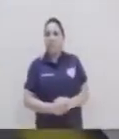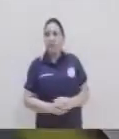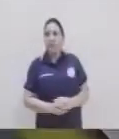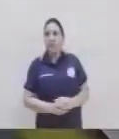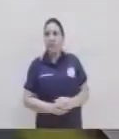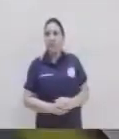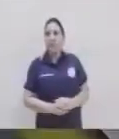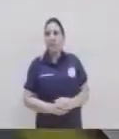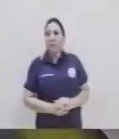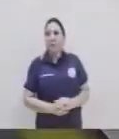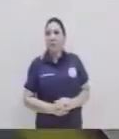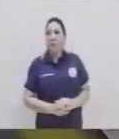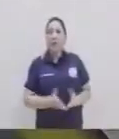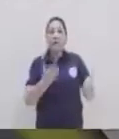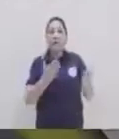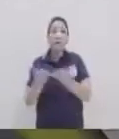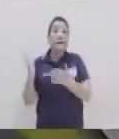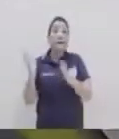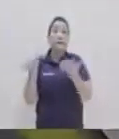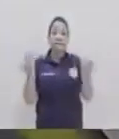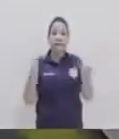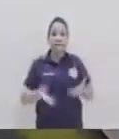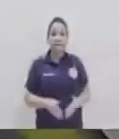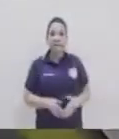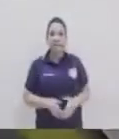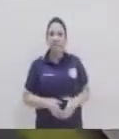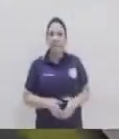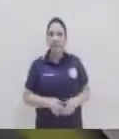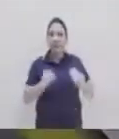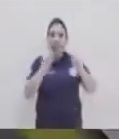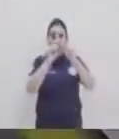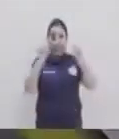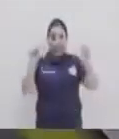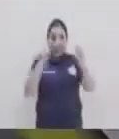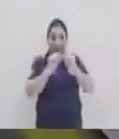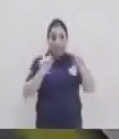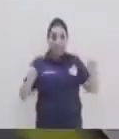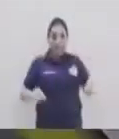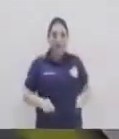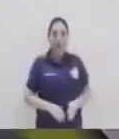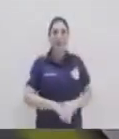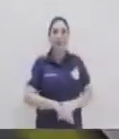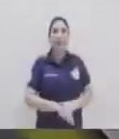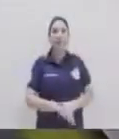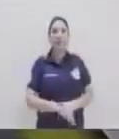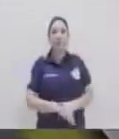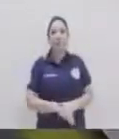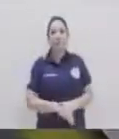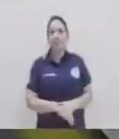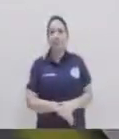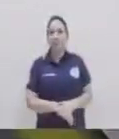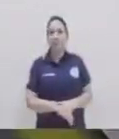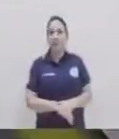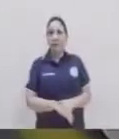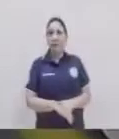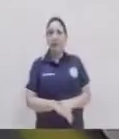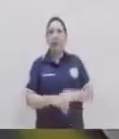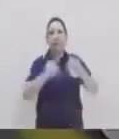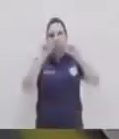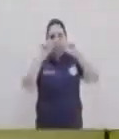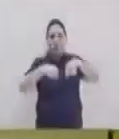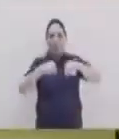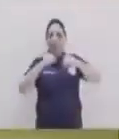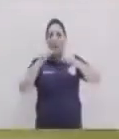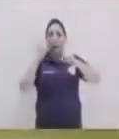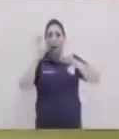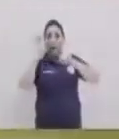continuamos creo que podríamos continuar poniendo los cables exacto tenemos ya nuestros cables acá miren chicos puede